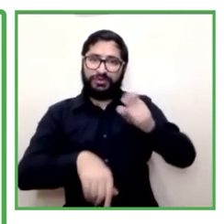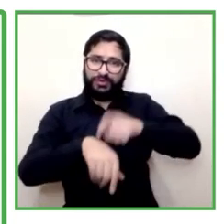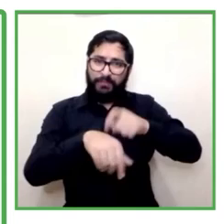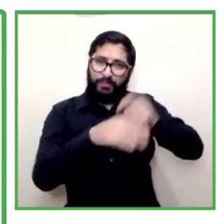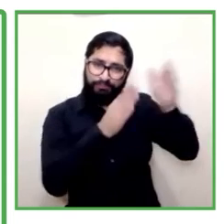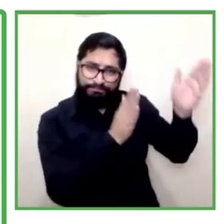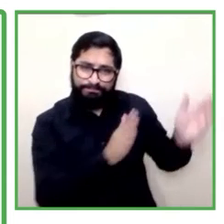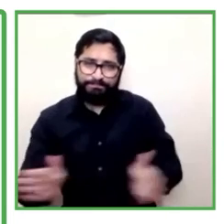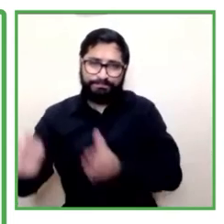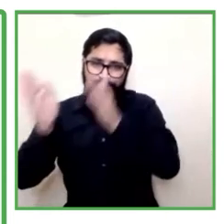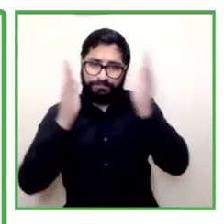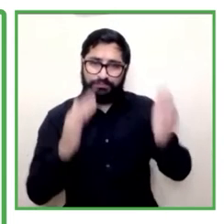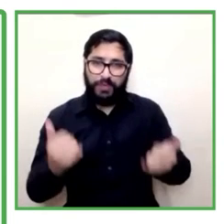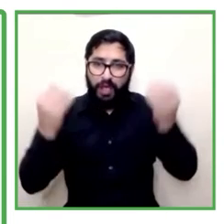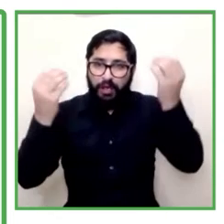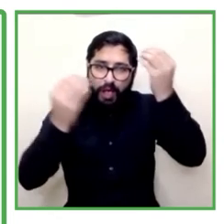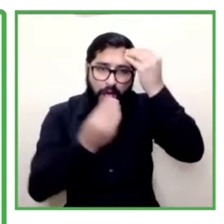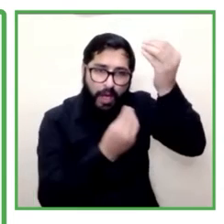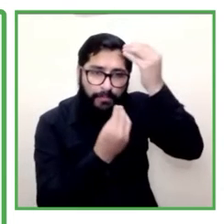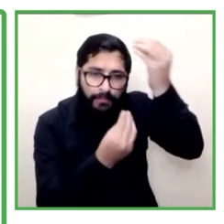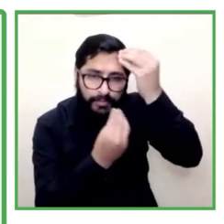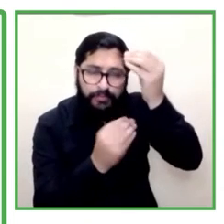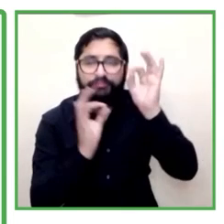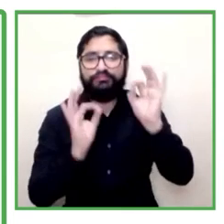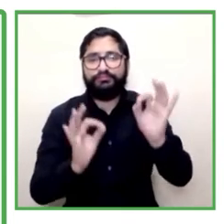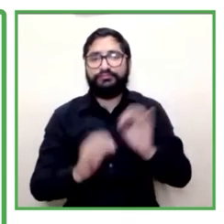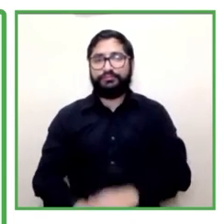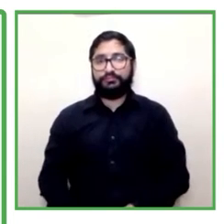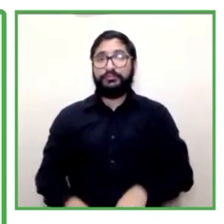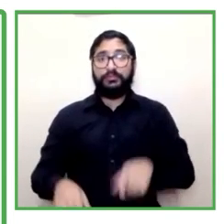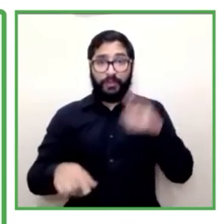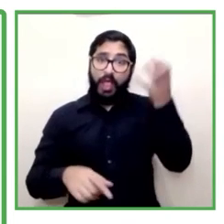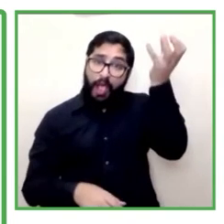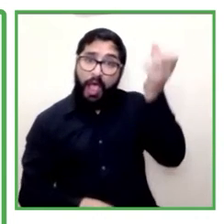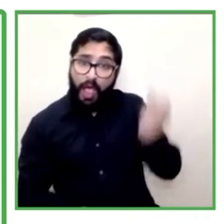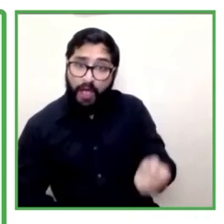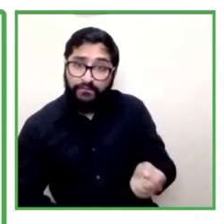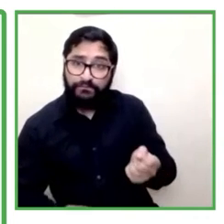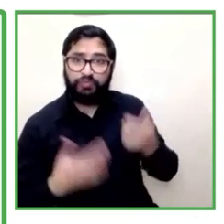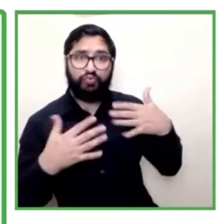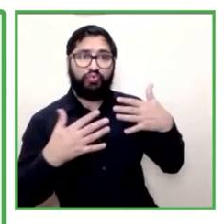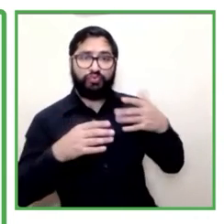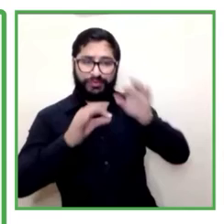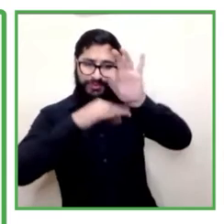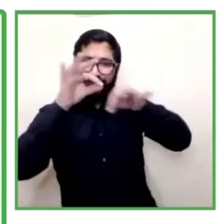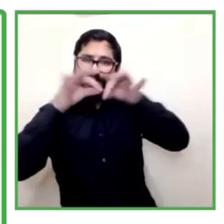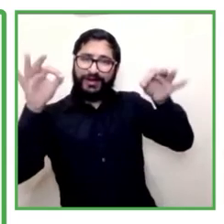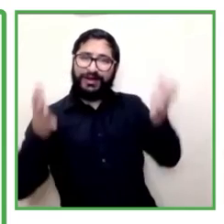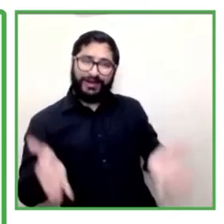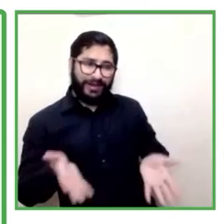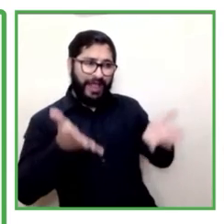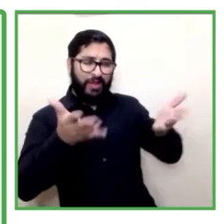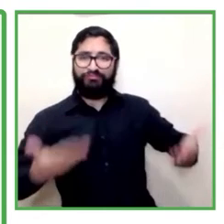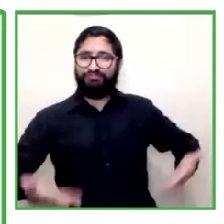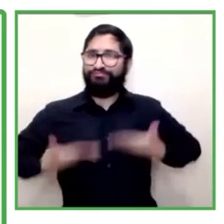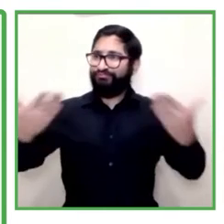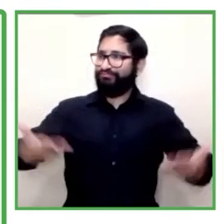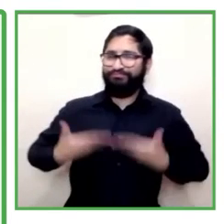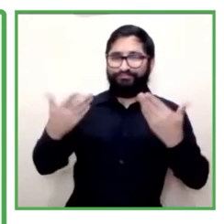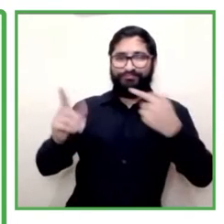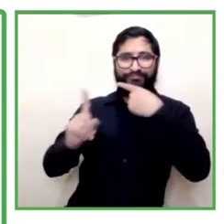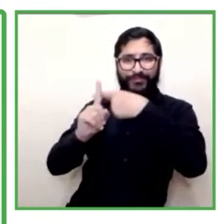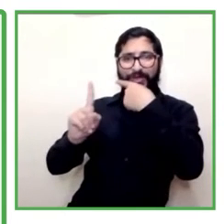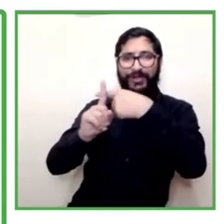hay un incentivo para el sector empresarial que vincule nuestros aspirantes con discapacidad en sus procesos